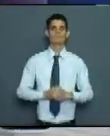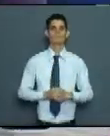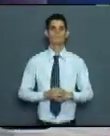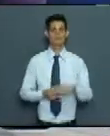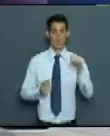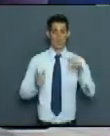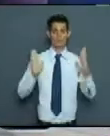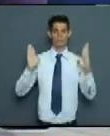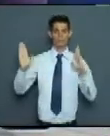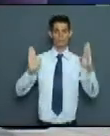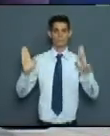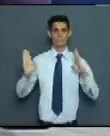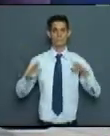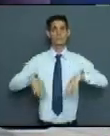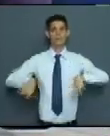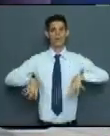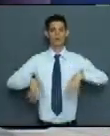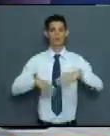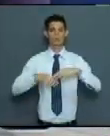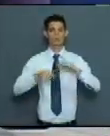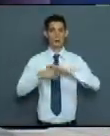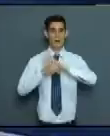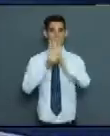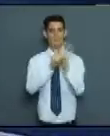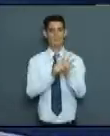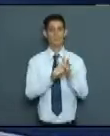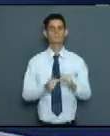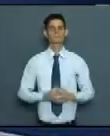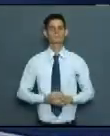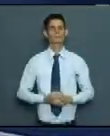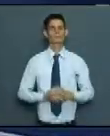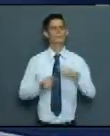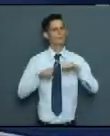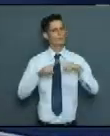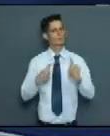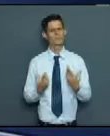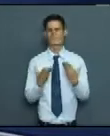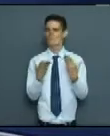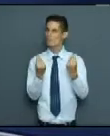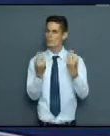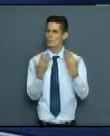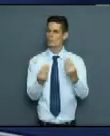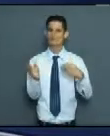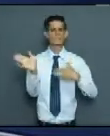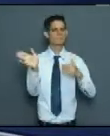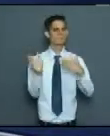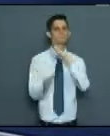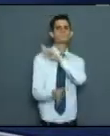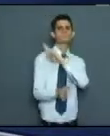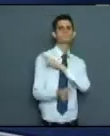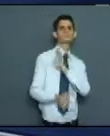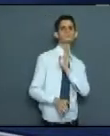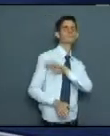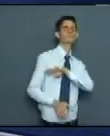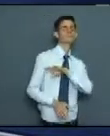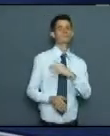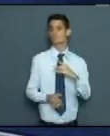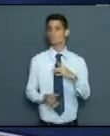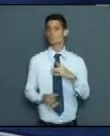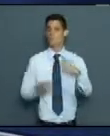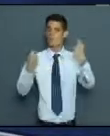etapa de la tercera oleada. En la tercera oleada. ¿Por qué? Porque es mucha indisciplina, mucha irresponsabilidad en